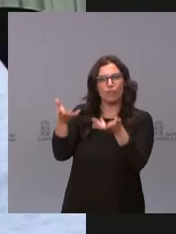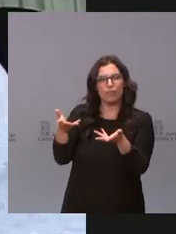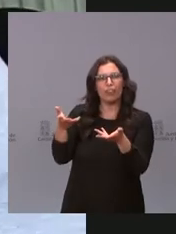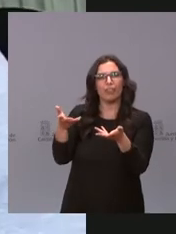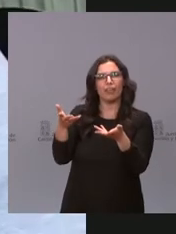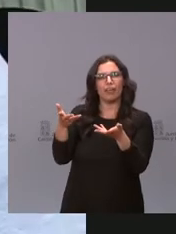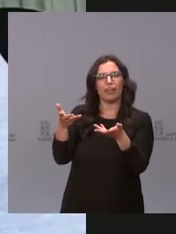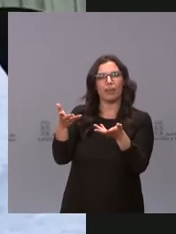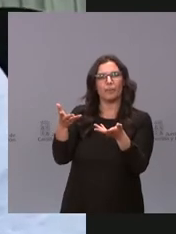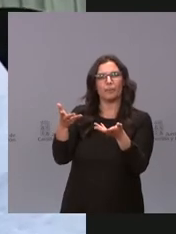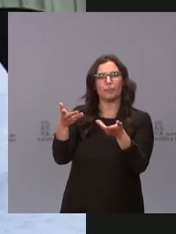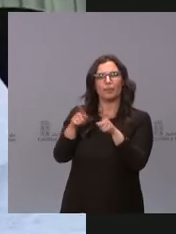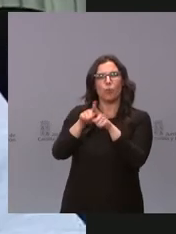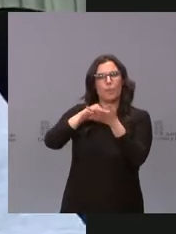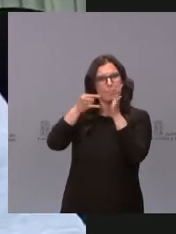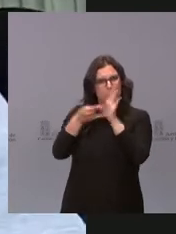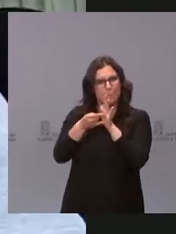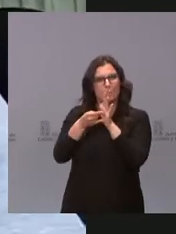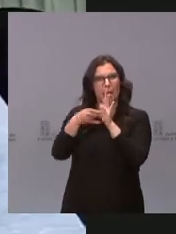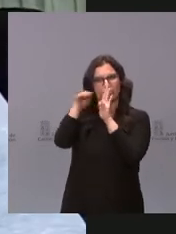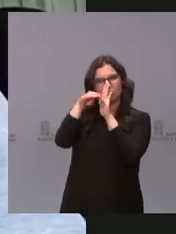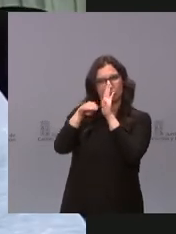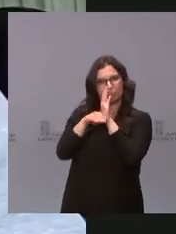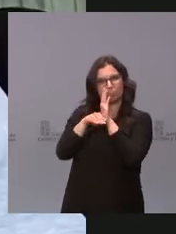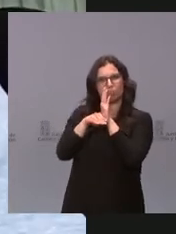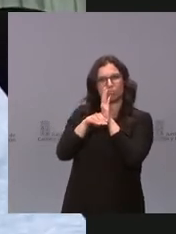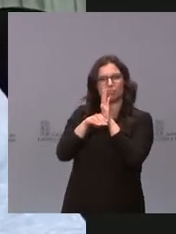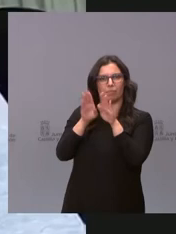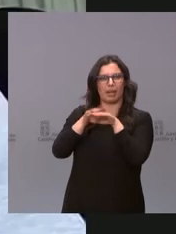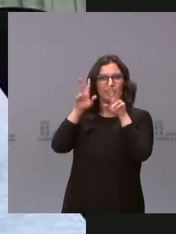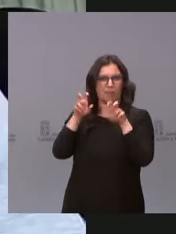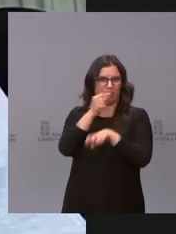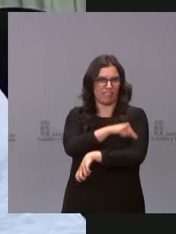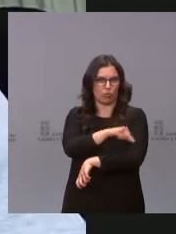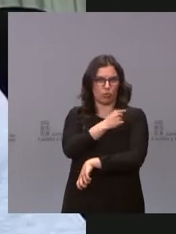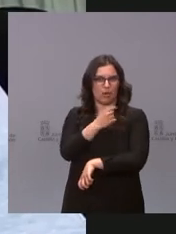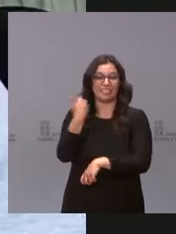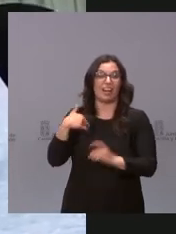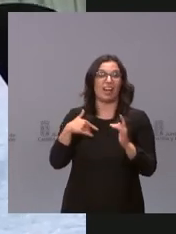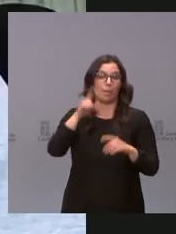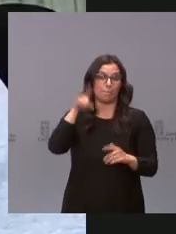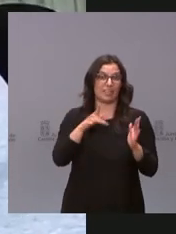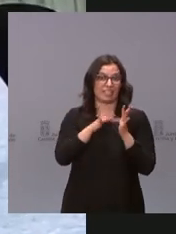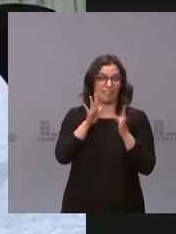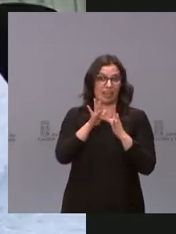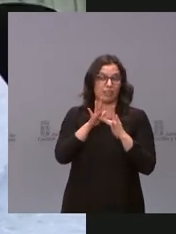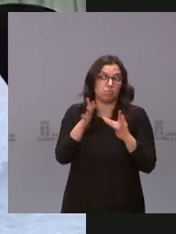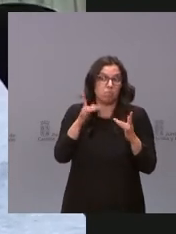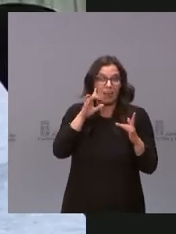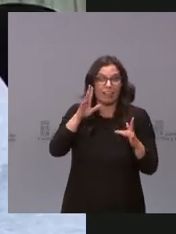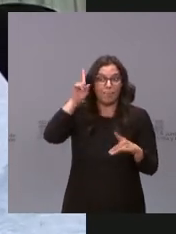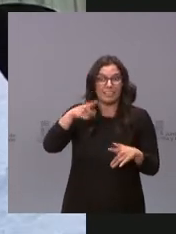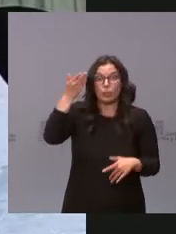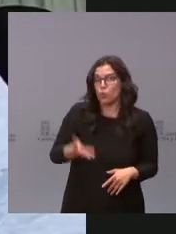tener una planificación más cierta sobre la recepción de vacunas. Estamos ya en abril, que era el mes clave, por lo que han venido diciendo.